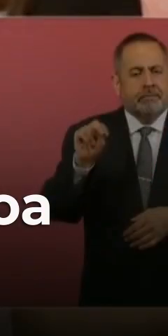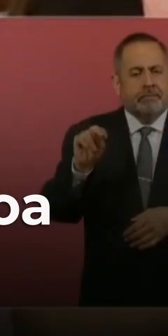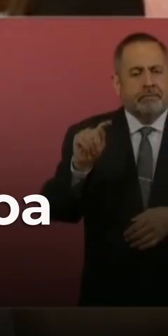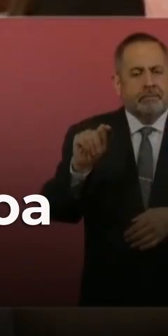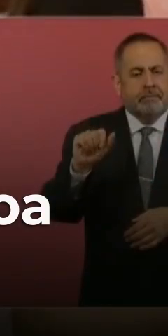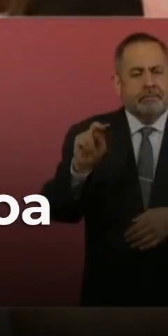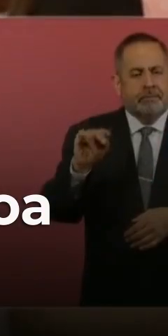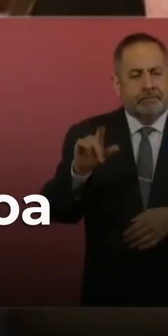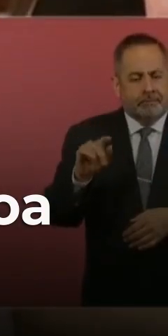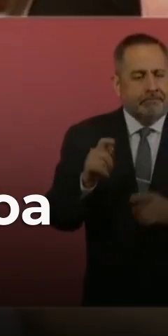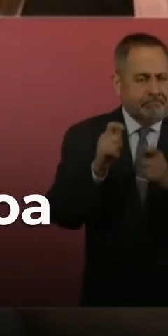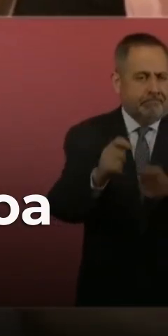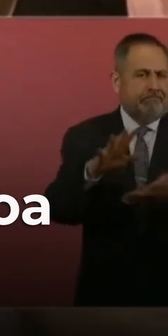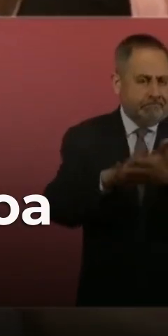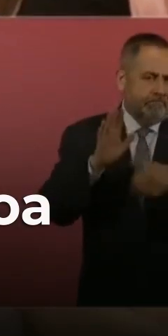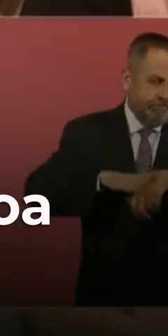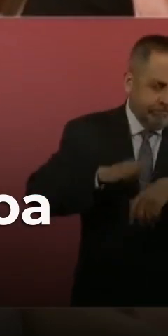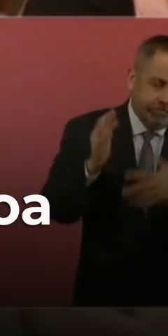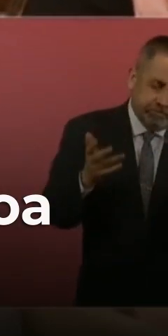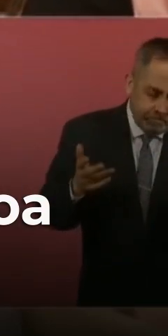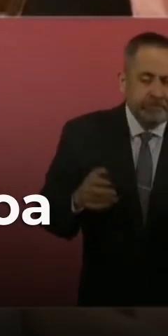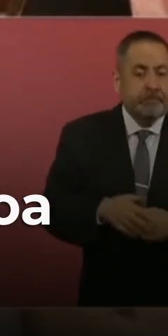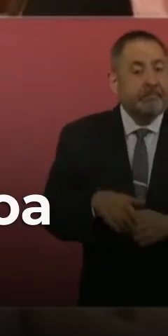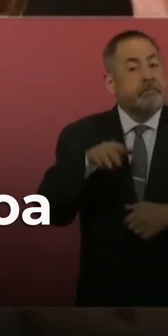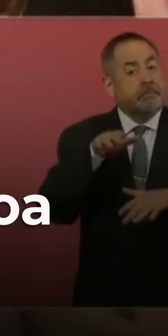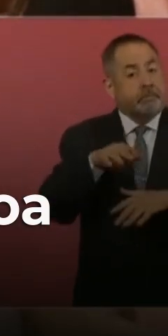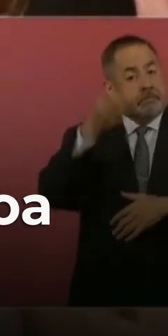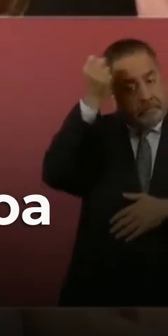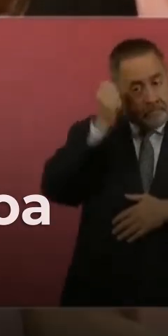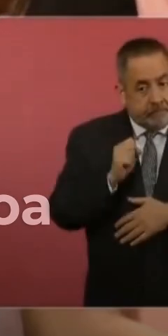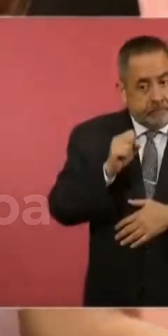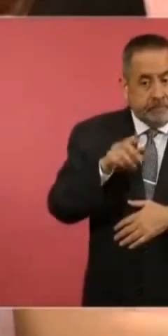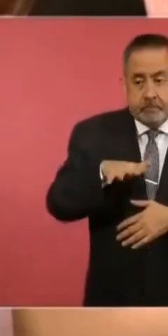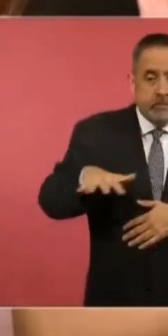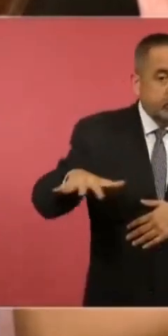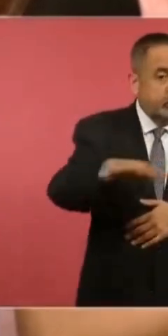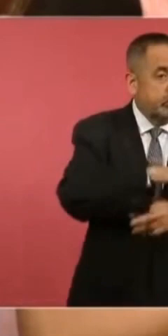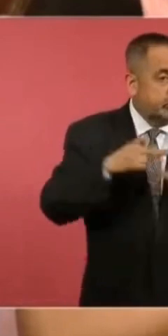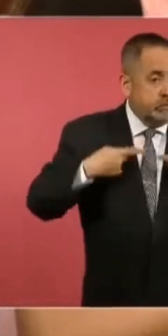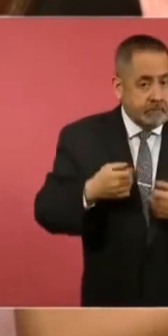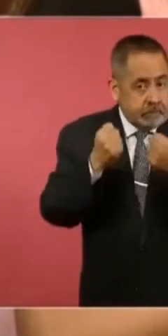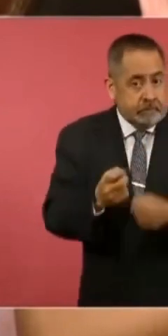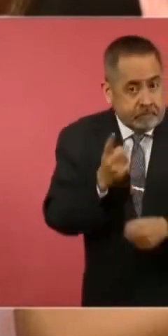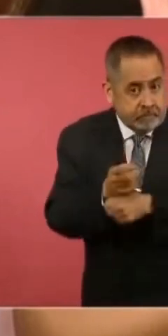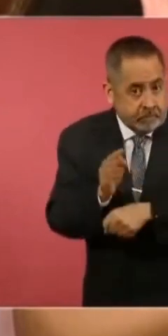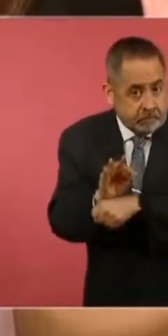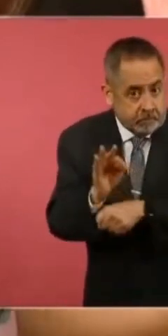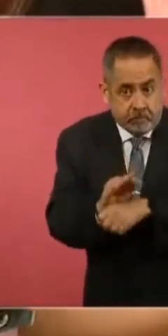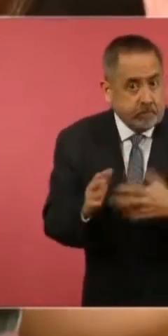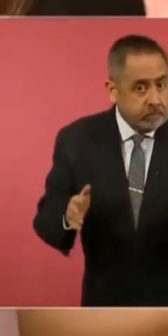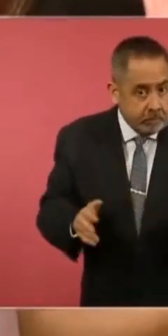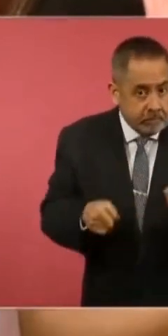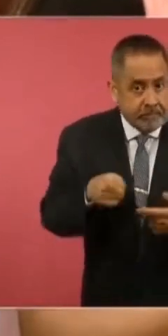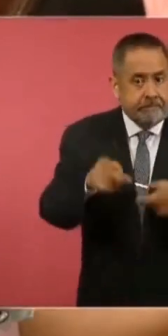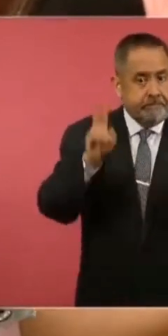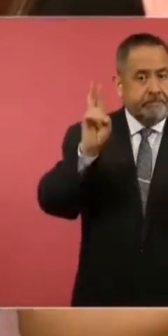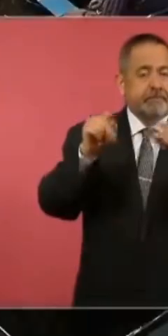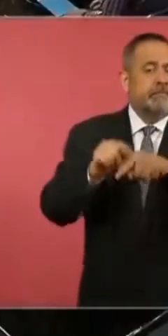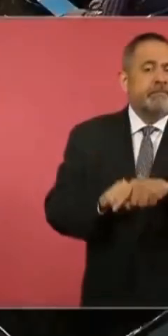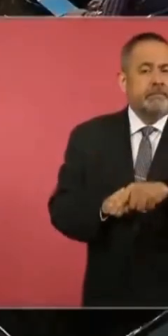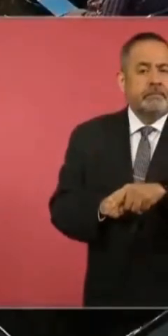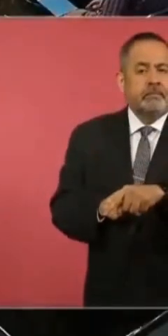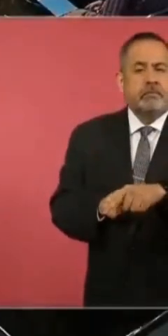Esta situación en Sinaloa, si el resguardo de la seguridad de las personas, puesto que dice que es el tema del